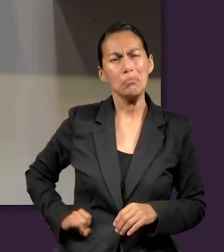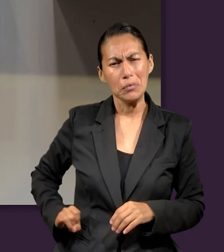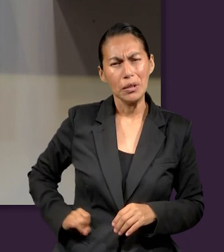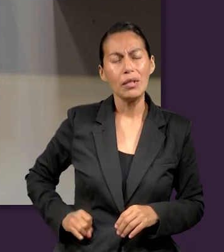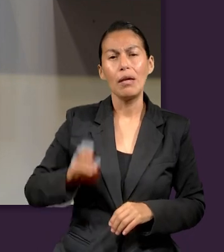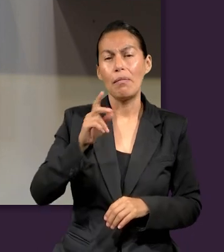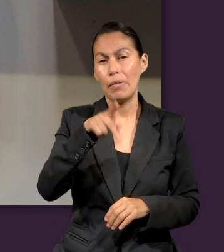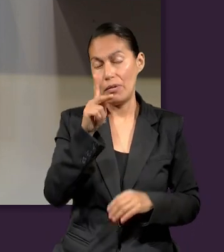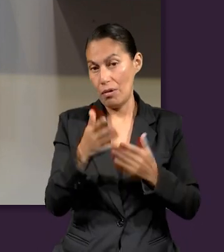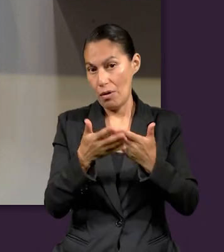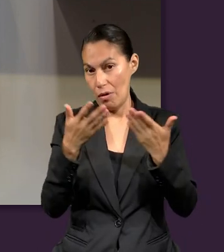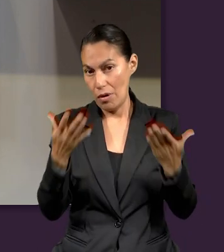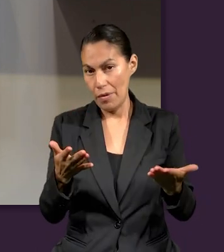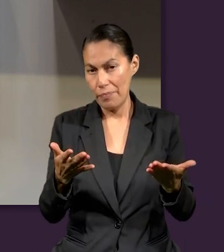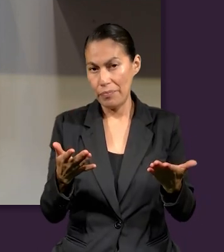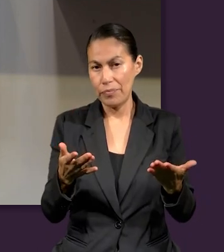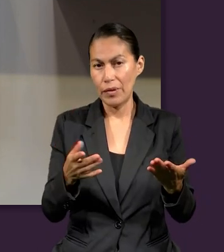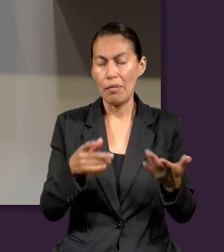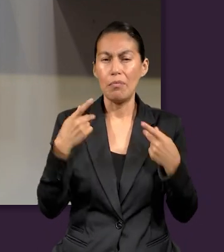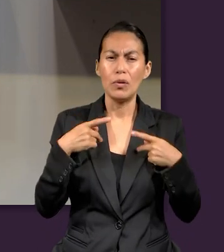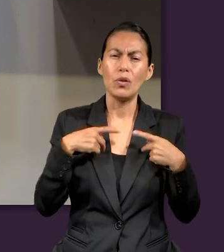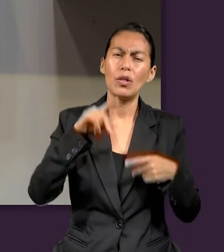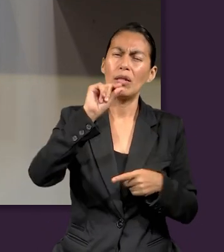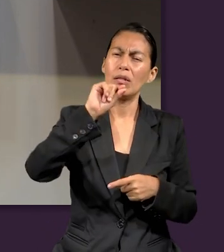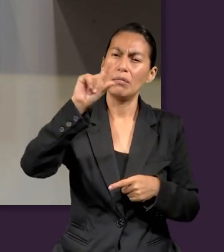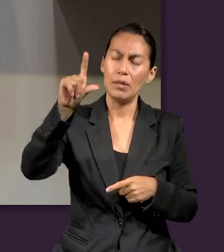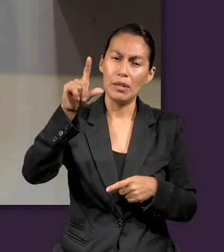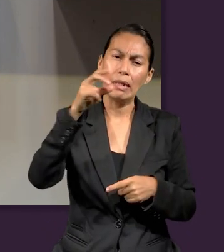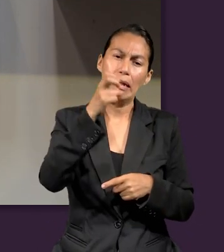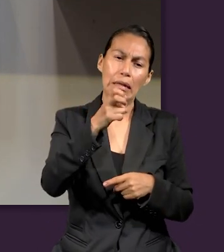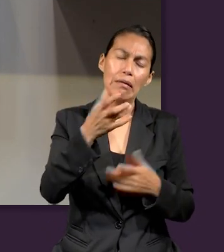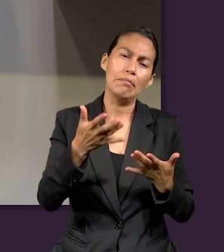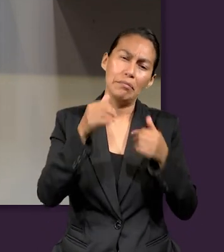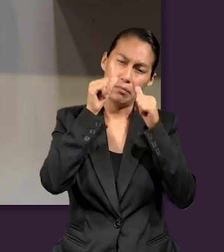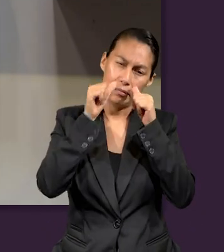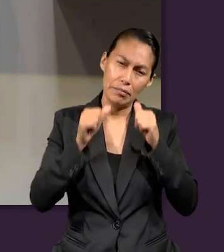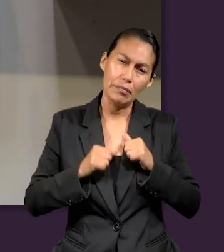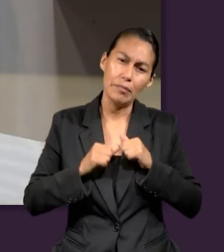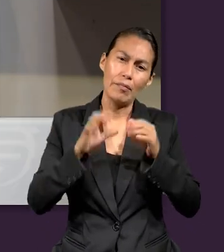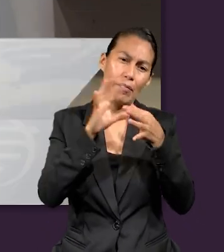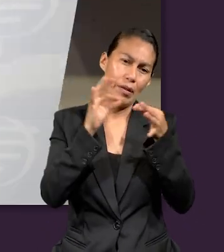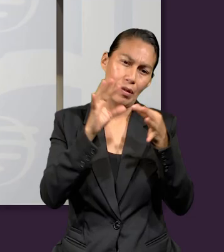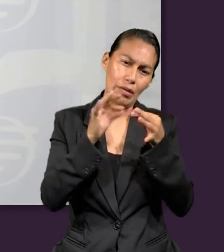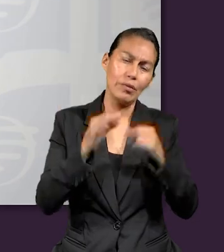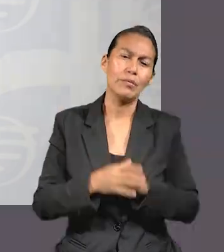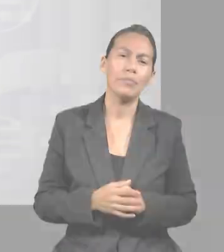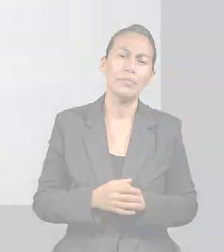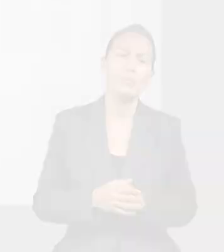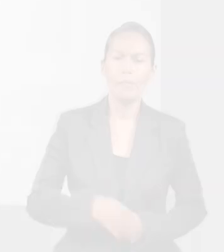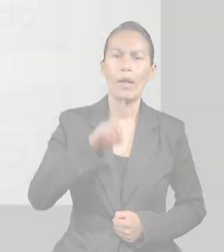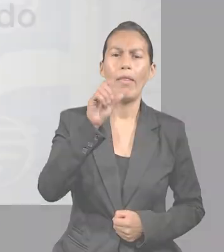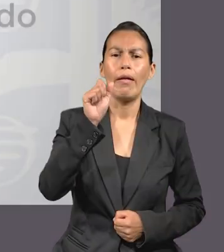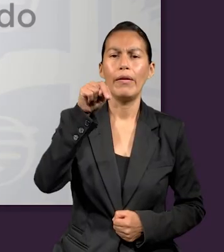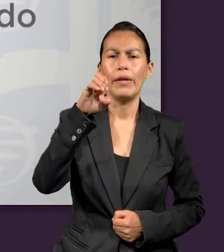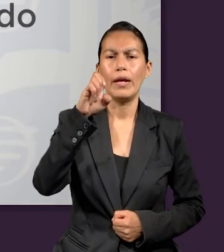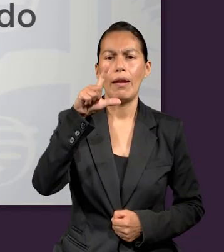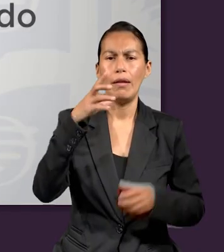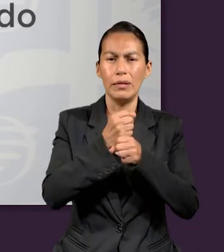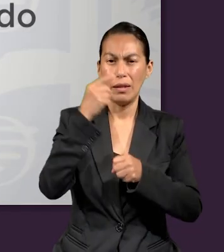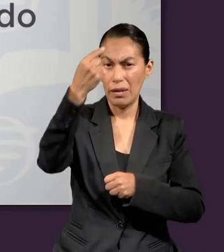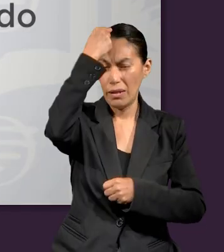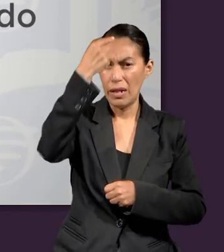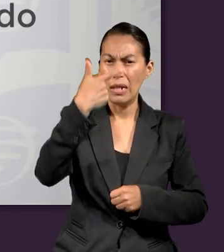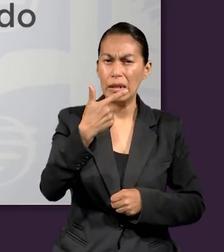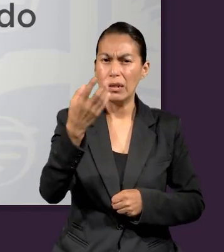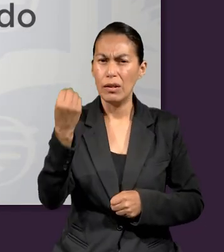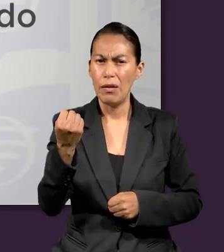escuchar a uno de nuestros expertos que colaborará con nosotros durante esta actividad que estamos llevando a efecto. ¿Qué